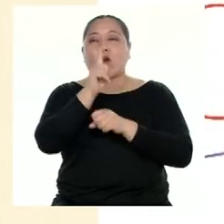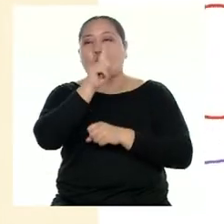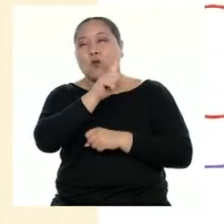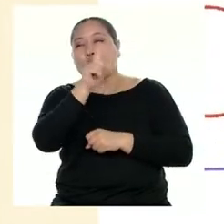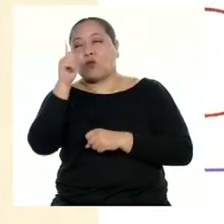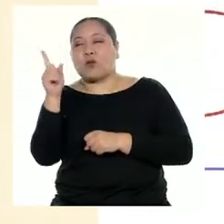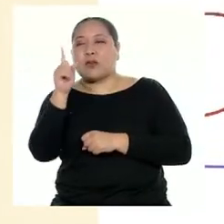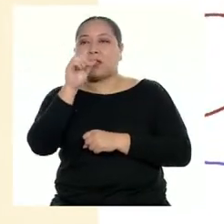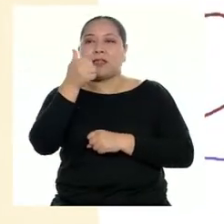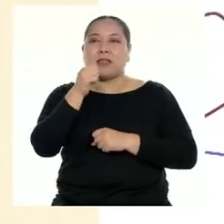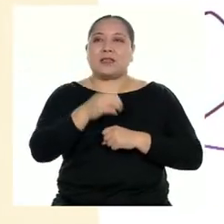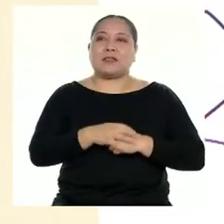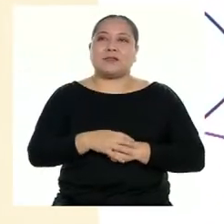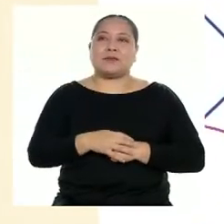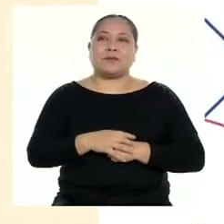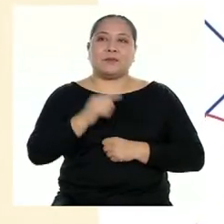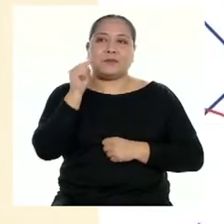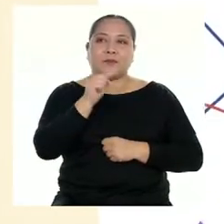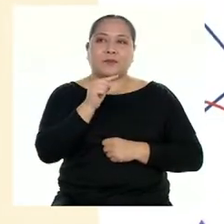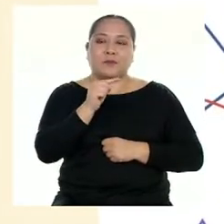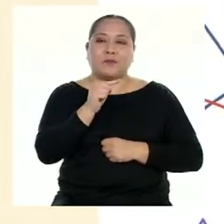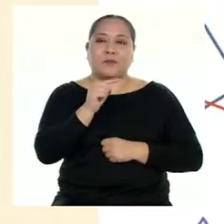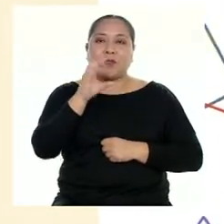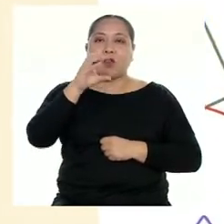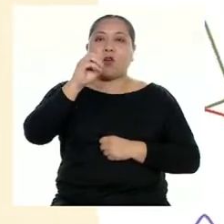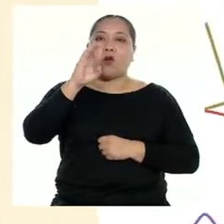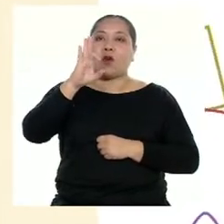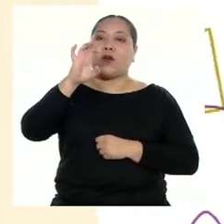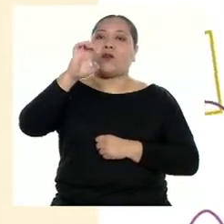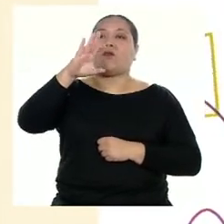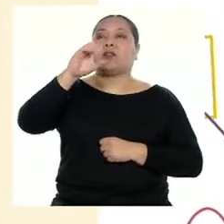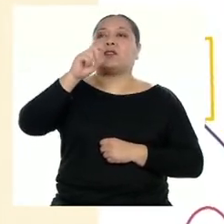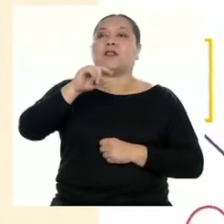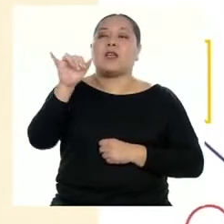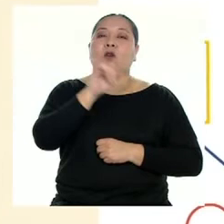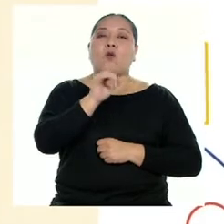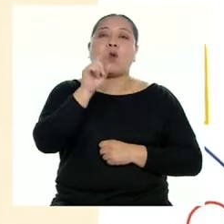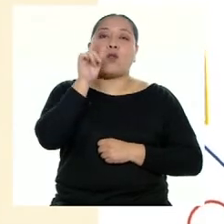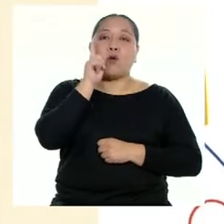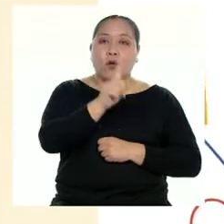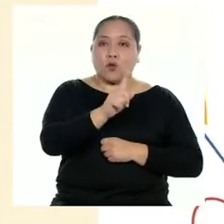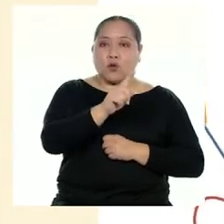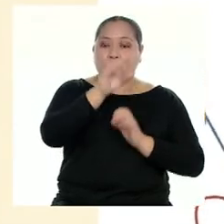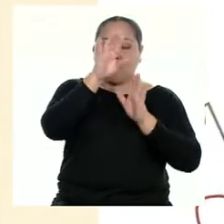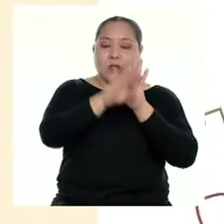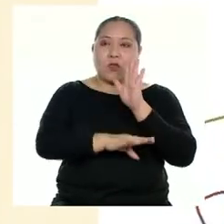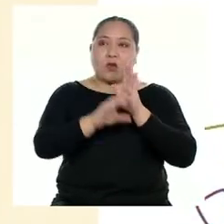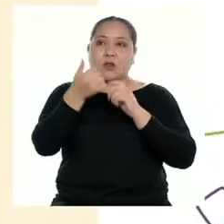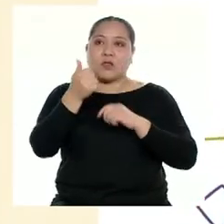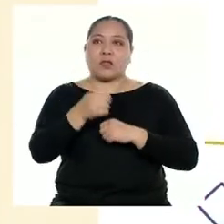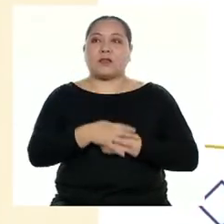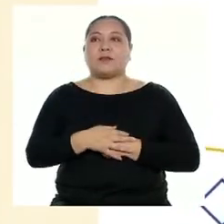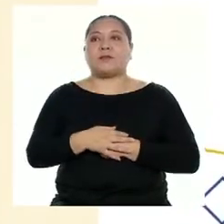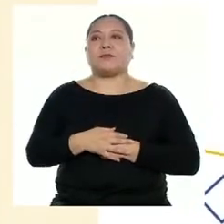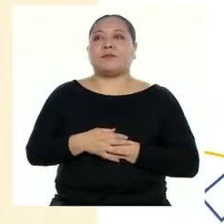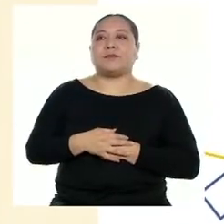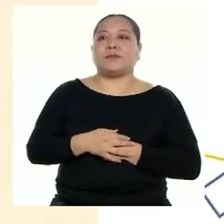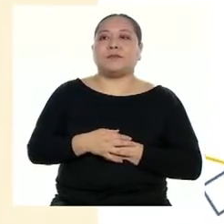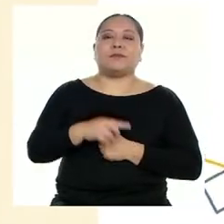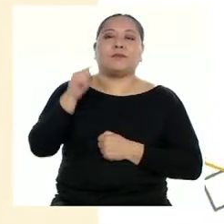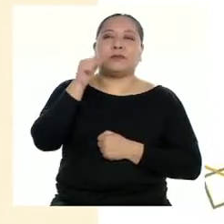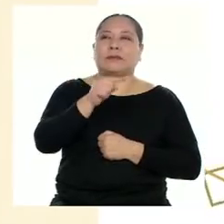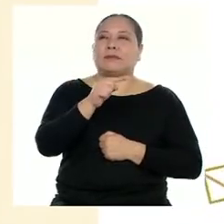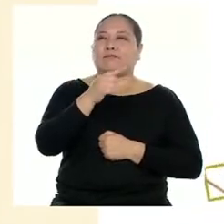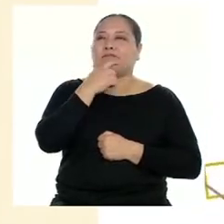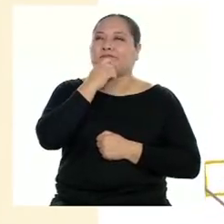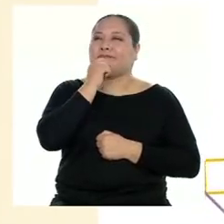10. La condición es que el coeficiente sea igual o mayor a 1 y menor a 10. Ajá, aquí hay